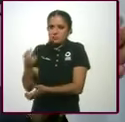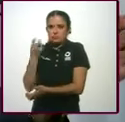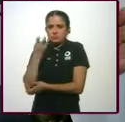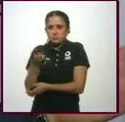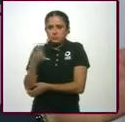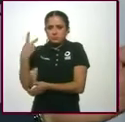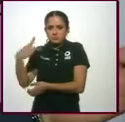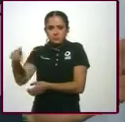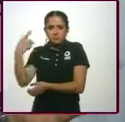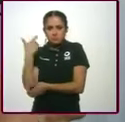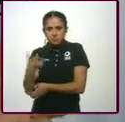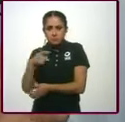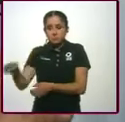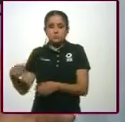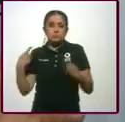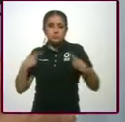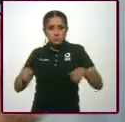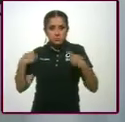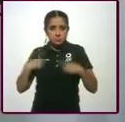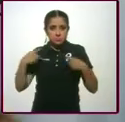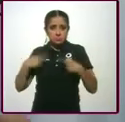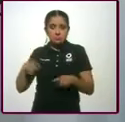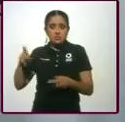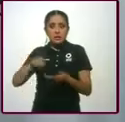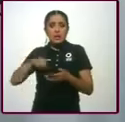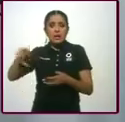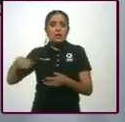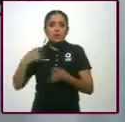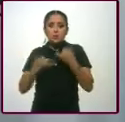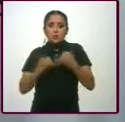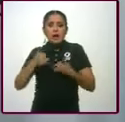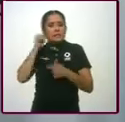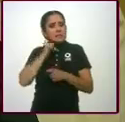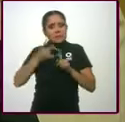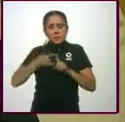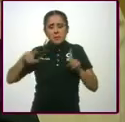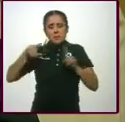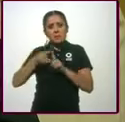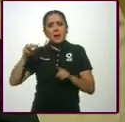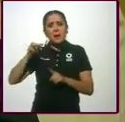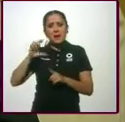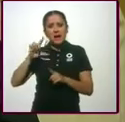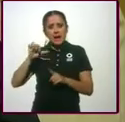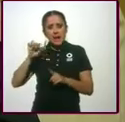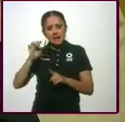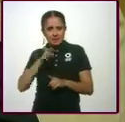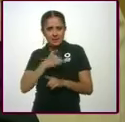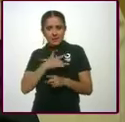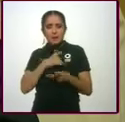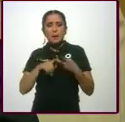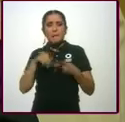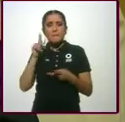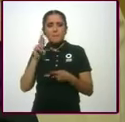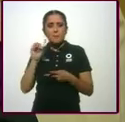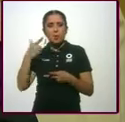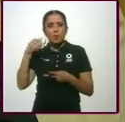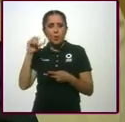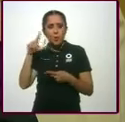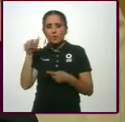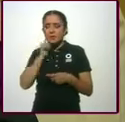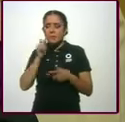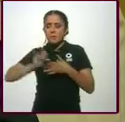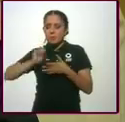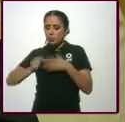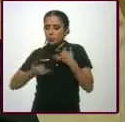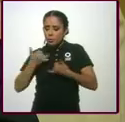Y las personas eran jugadores permanentes del Melate y de ProGol. Entonces eso te da